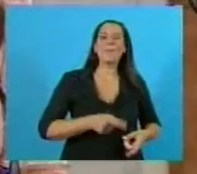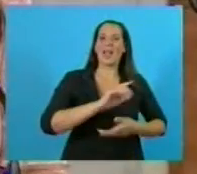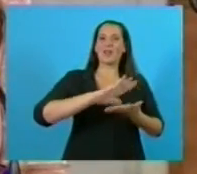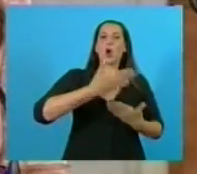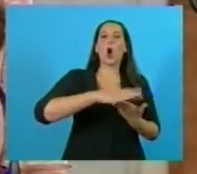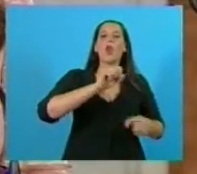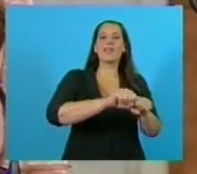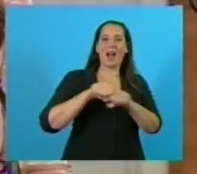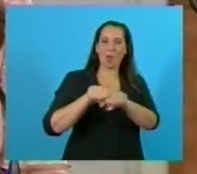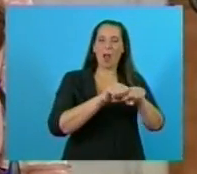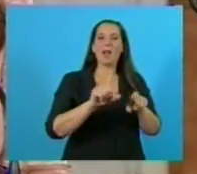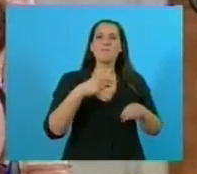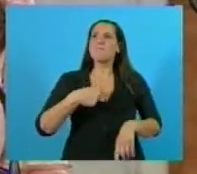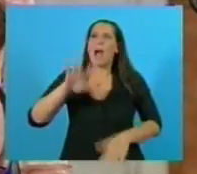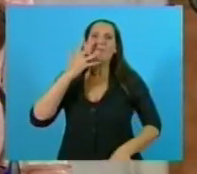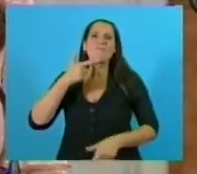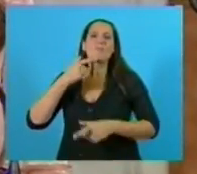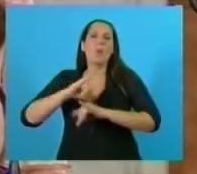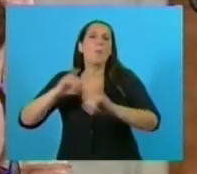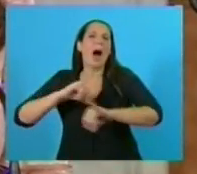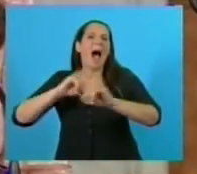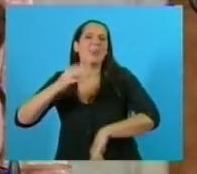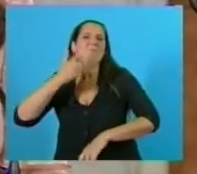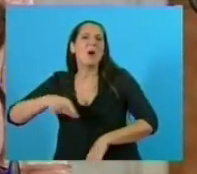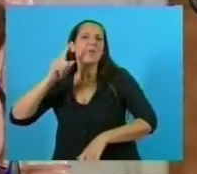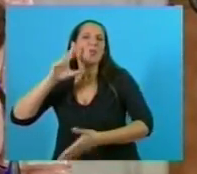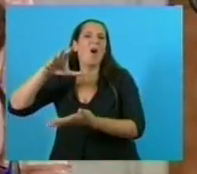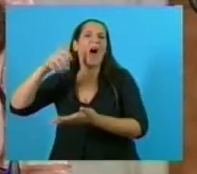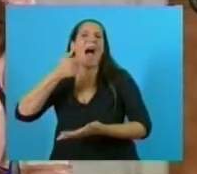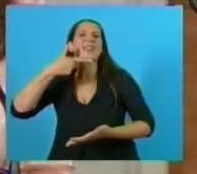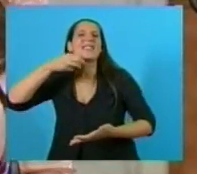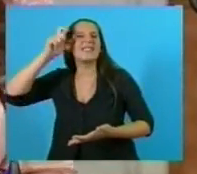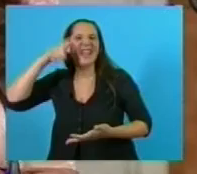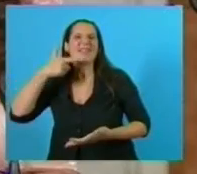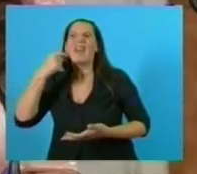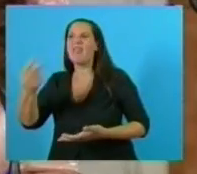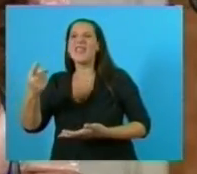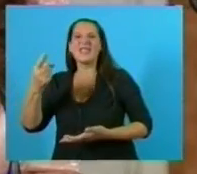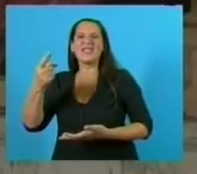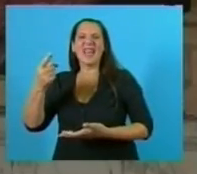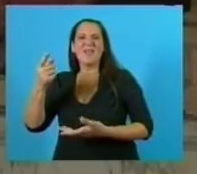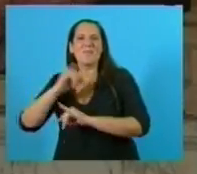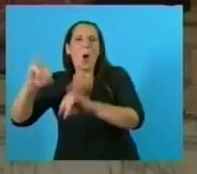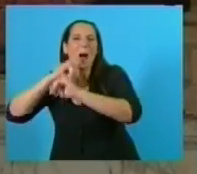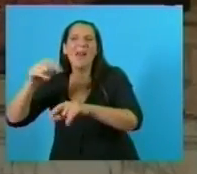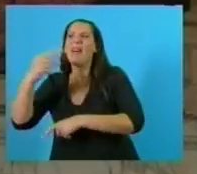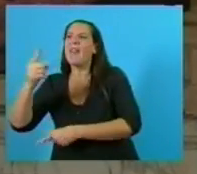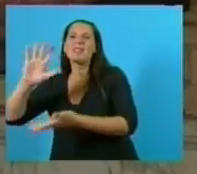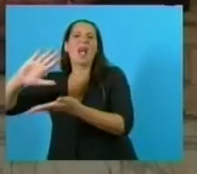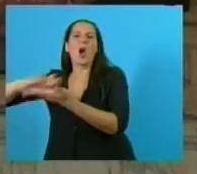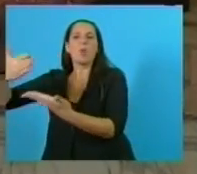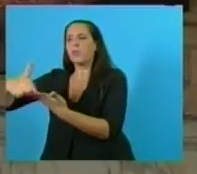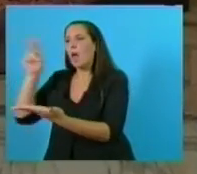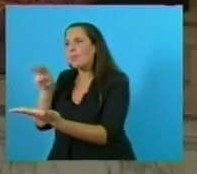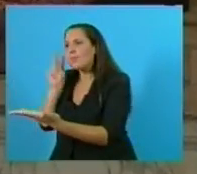que más me gustó del ANSES fue esa que dijo apagá un cachito la computadora y mirá lo que pasa a tu alrededor. Es también